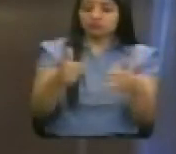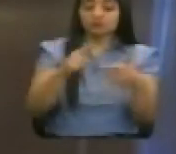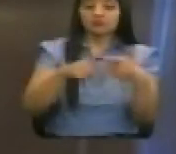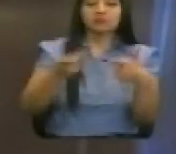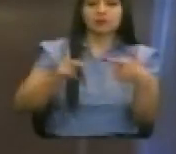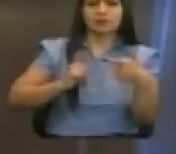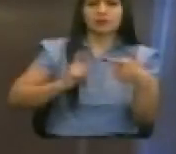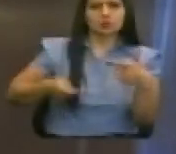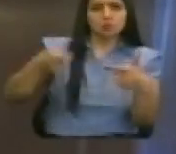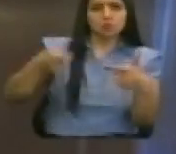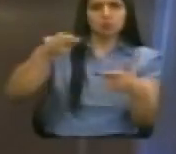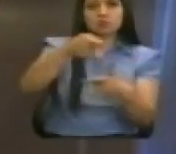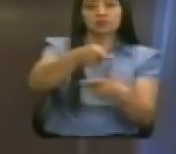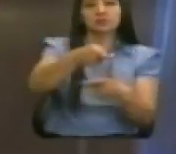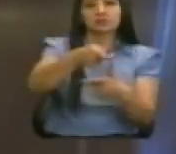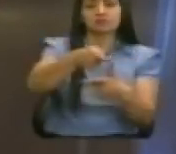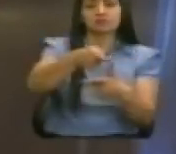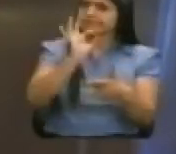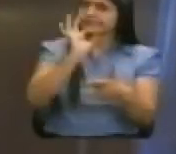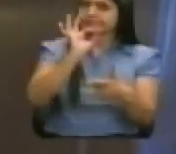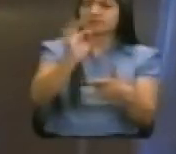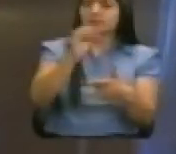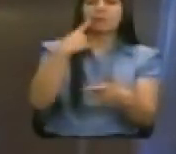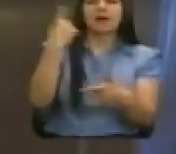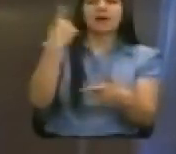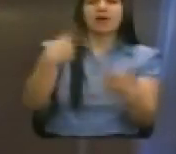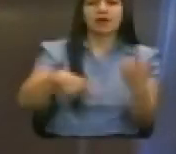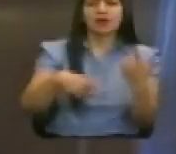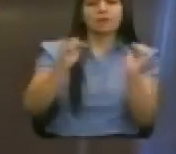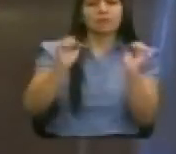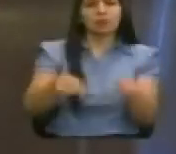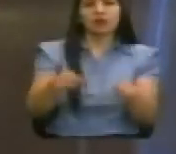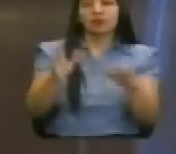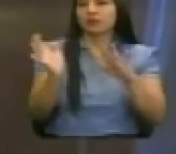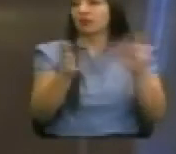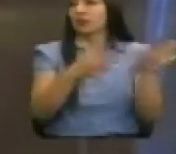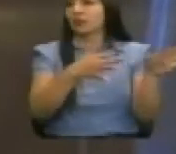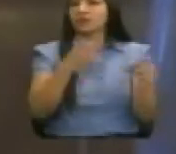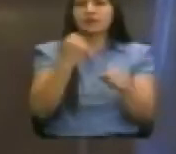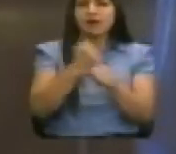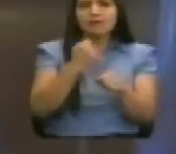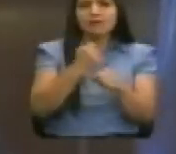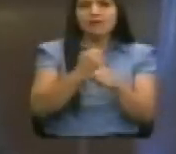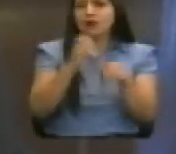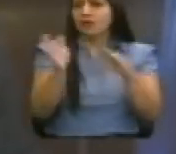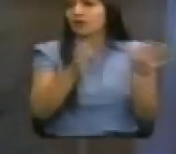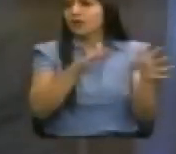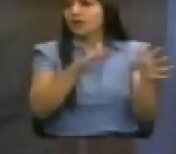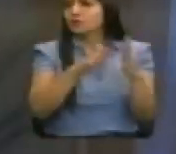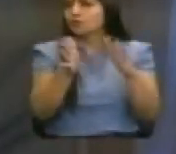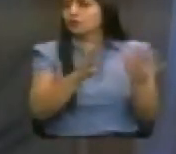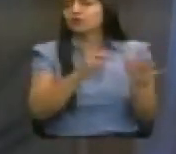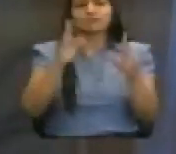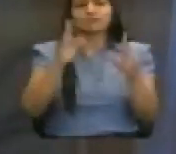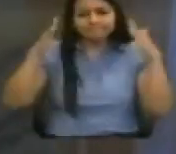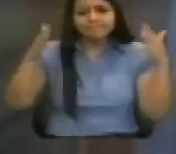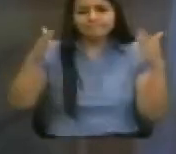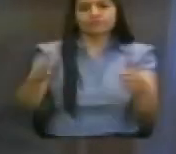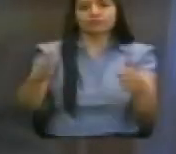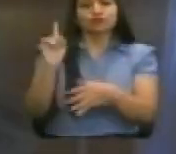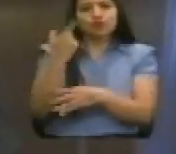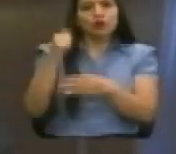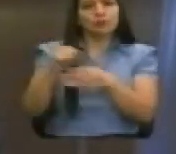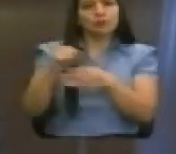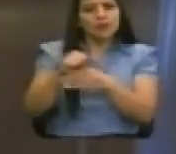suficientemente equitativa para que se olviden de otras actividades y puedan dedicarse exclusivamente a practicar